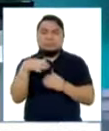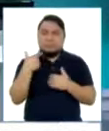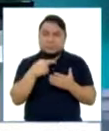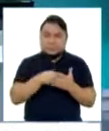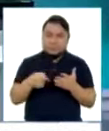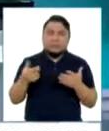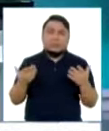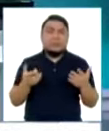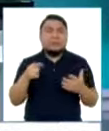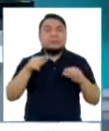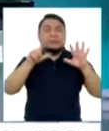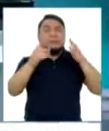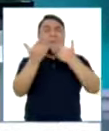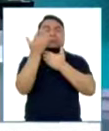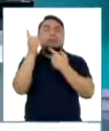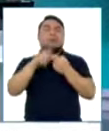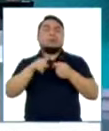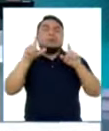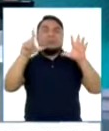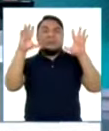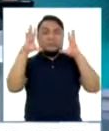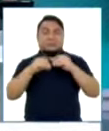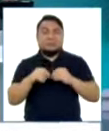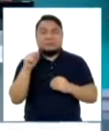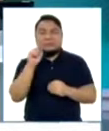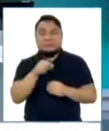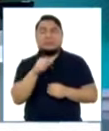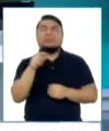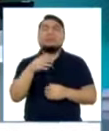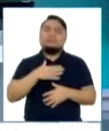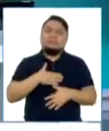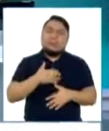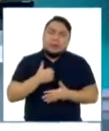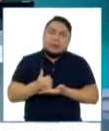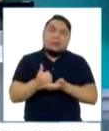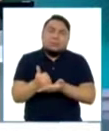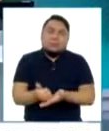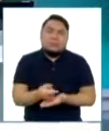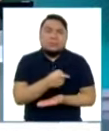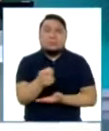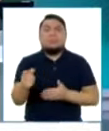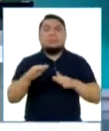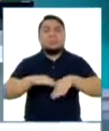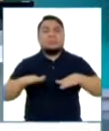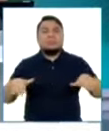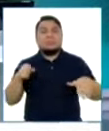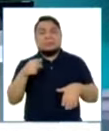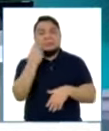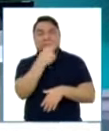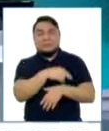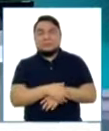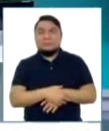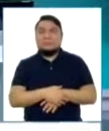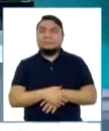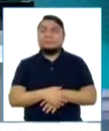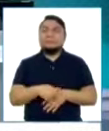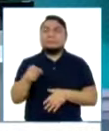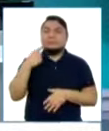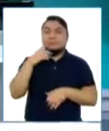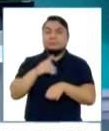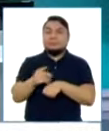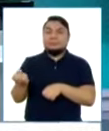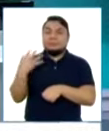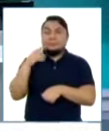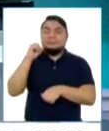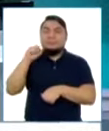la semana. Y están de 7 de la mañana a 7 de la noche. Hay que ser solidarios y ayudar a los niños del hospital. Bueno, y lo ha dicho ahí la doctora